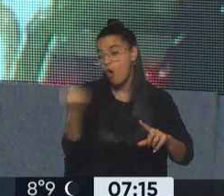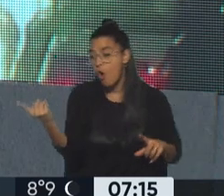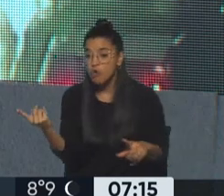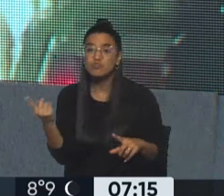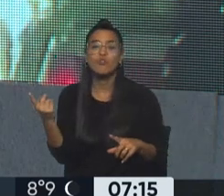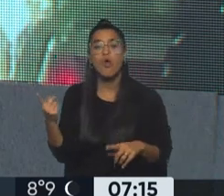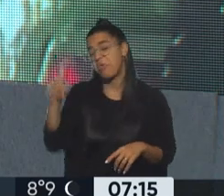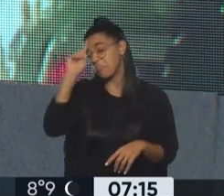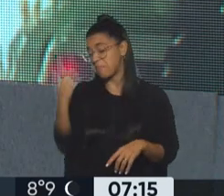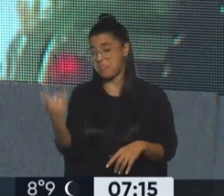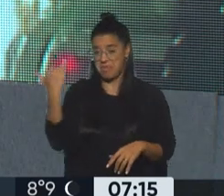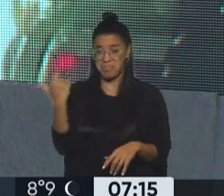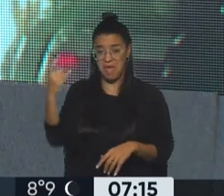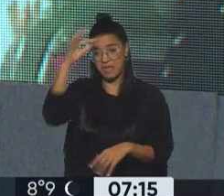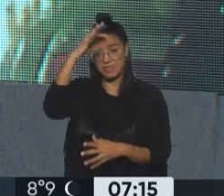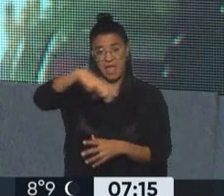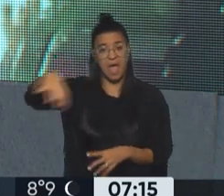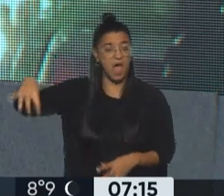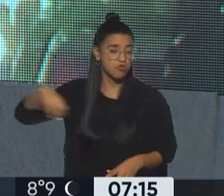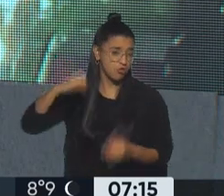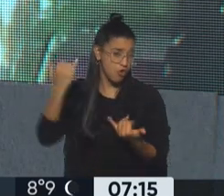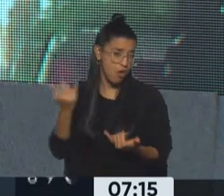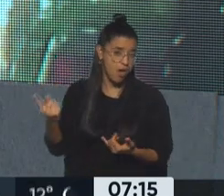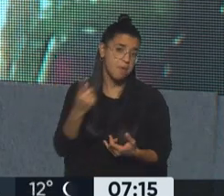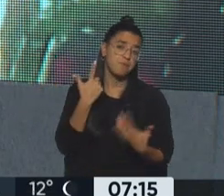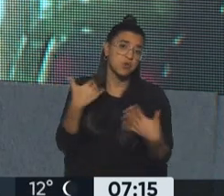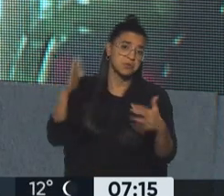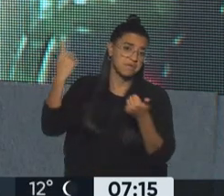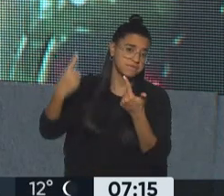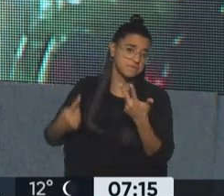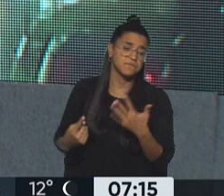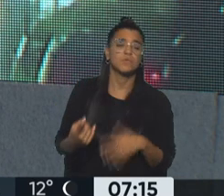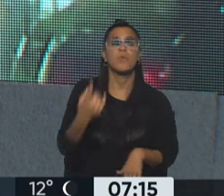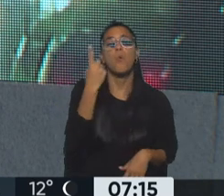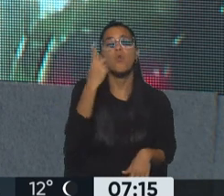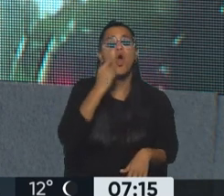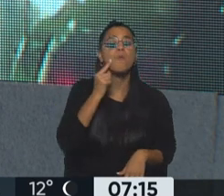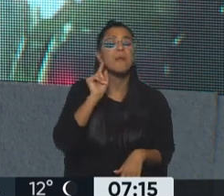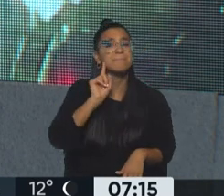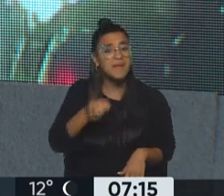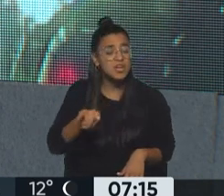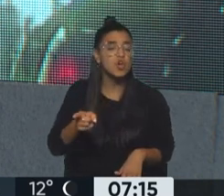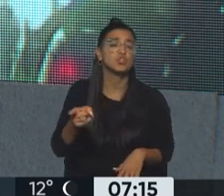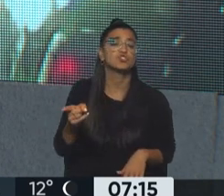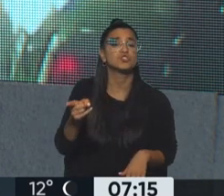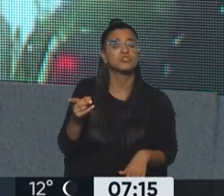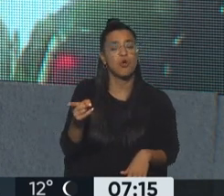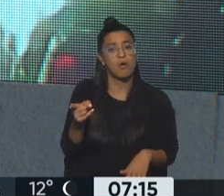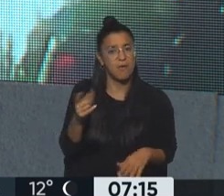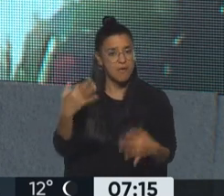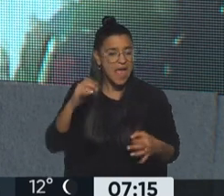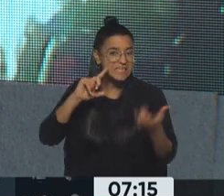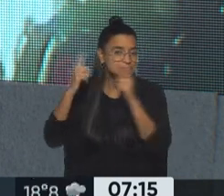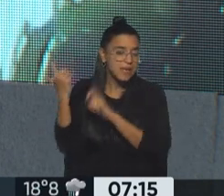independiente que ofrece múltiples posibilidades. Una de ellas se llama Un hombre peligroso, una obra muy particular, diría una experiencia